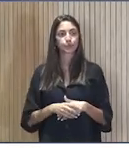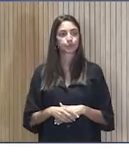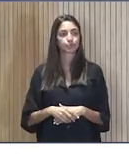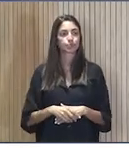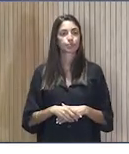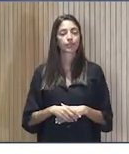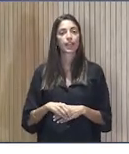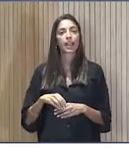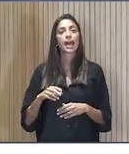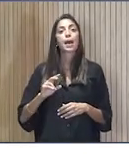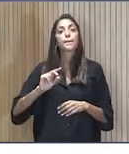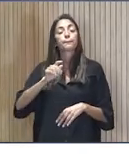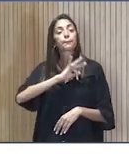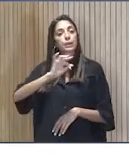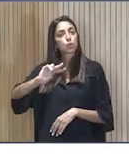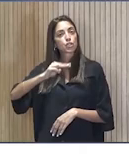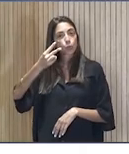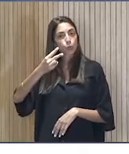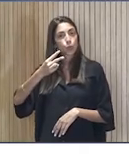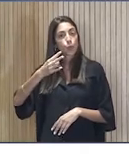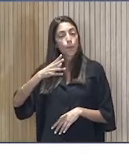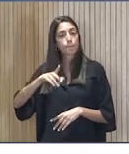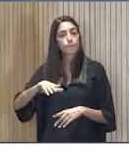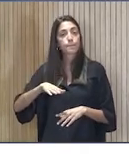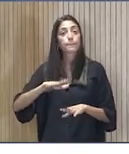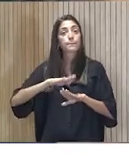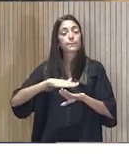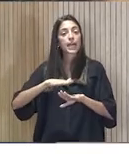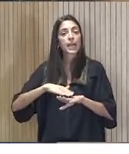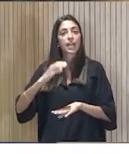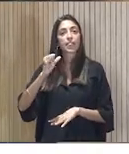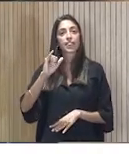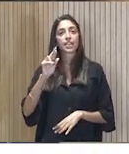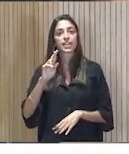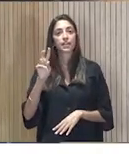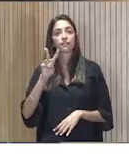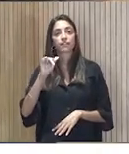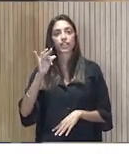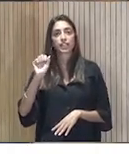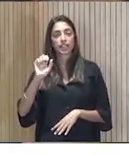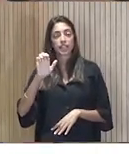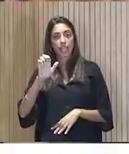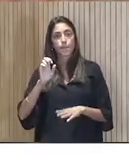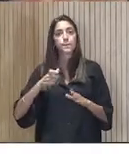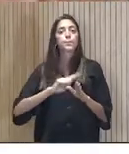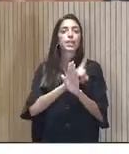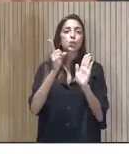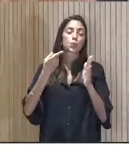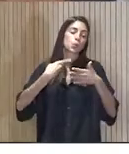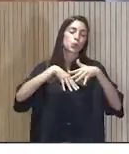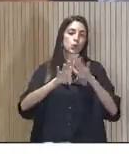El Accessit Para Círvite plena inclusión Por primera Aplausos